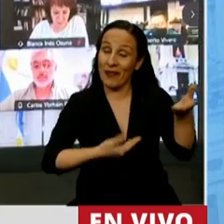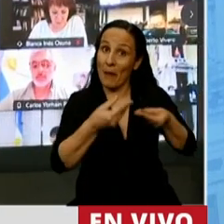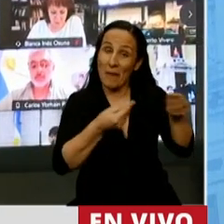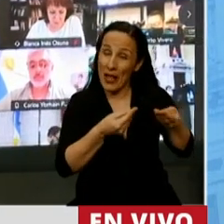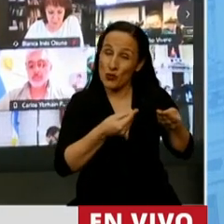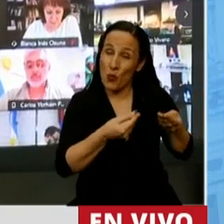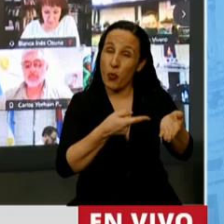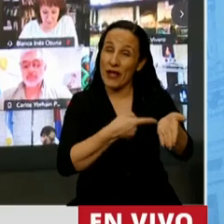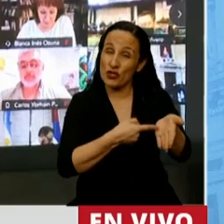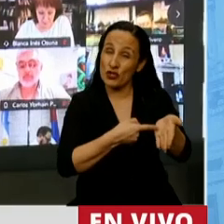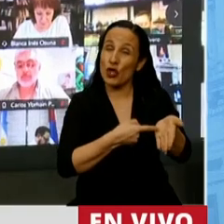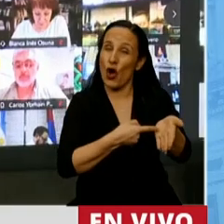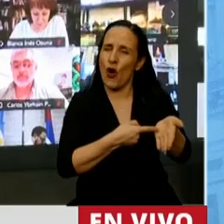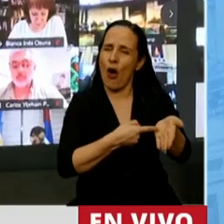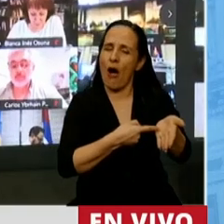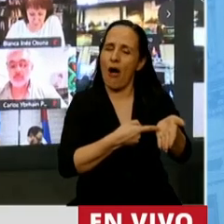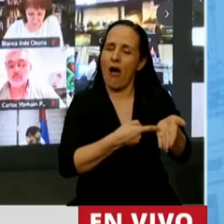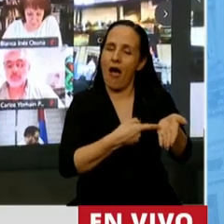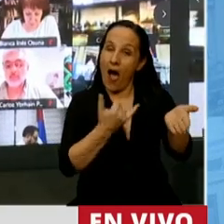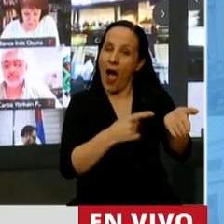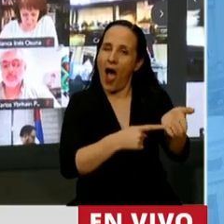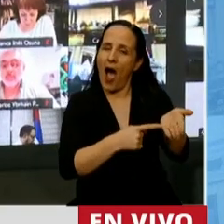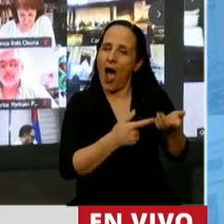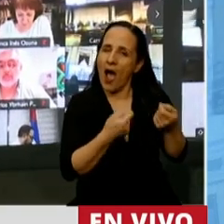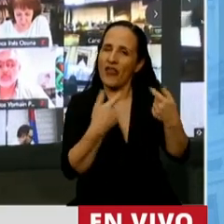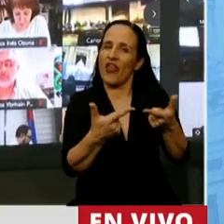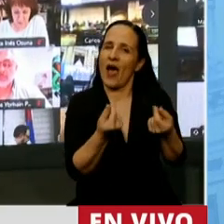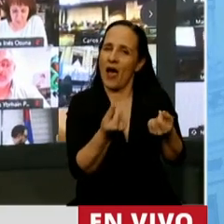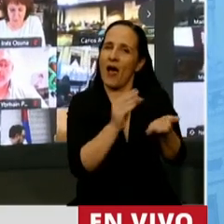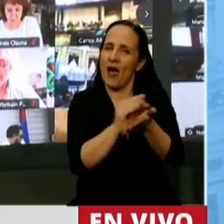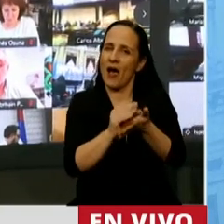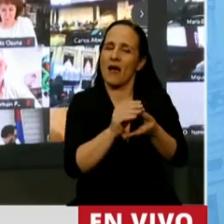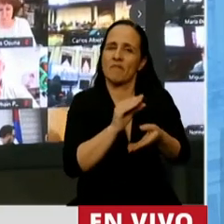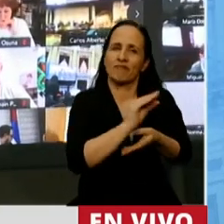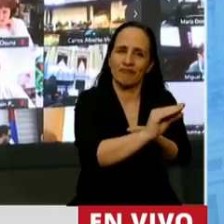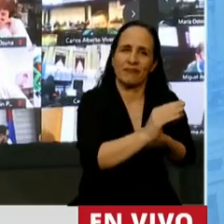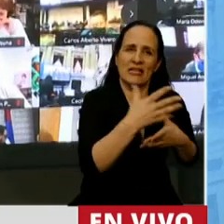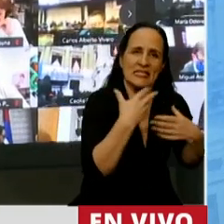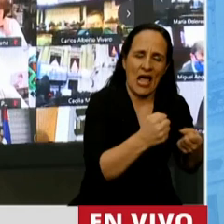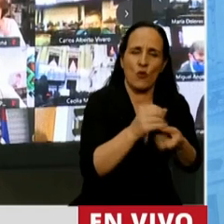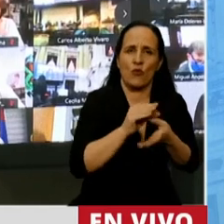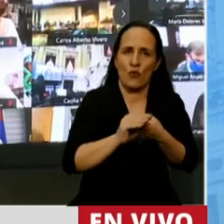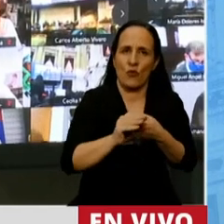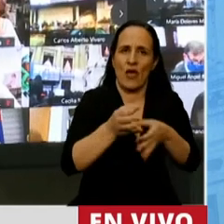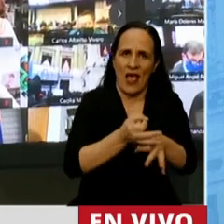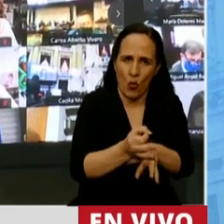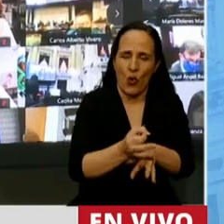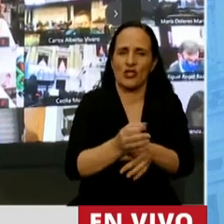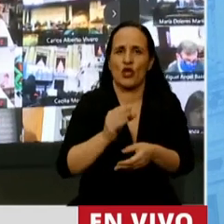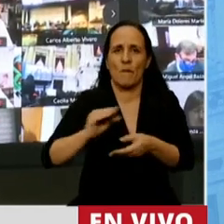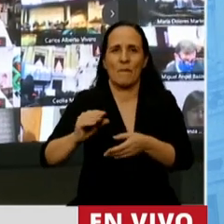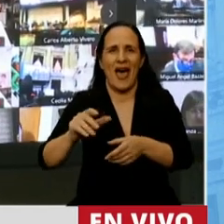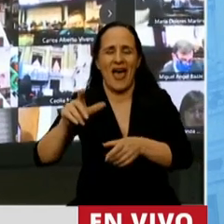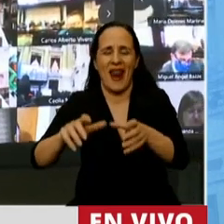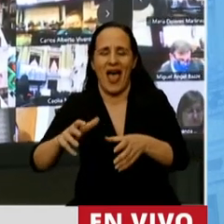indudablemente garantiza recursos para la salud, para la educación, para los sectores más